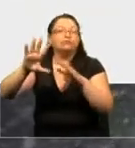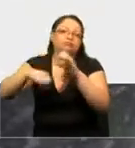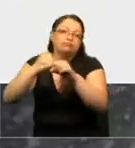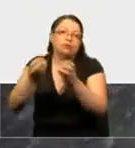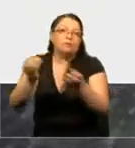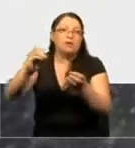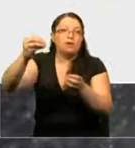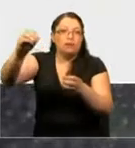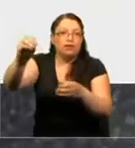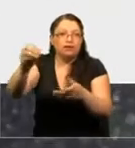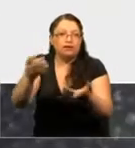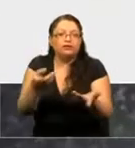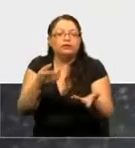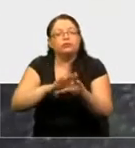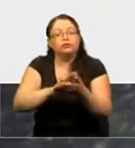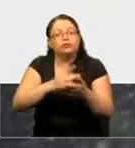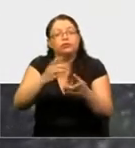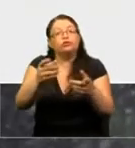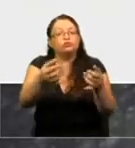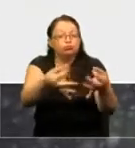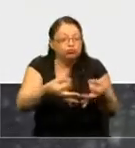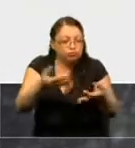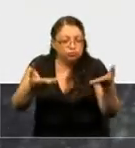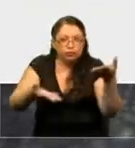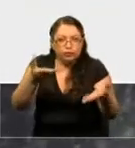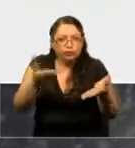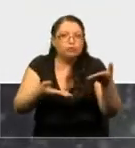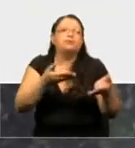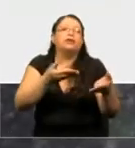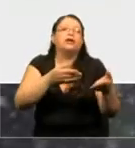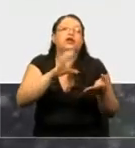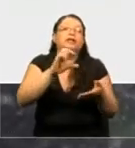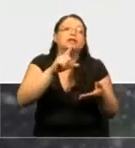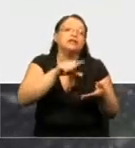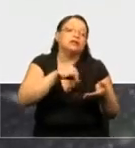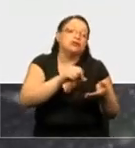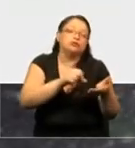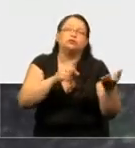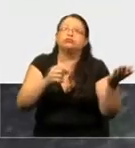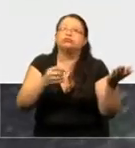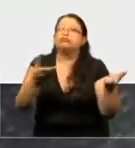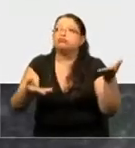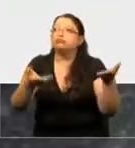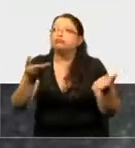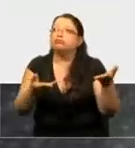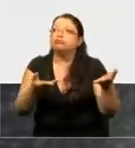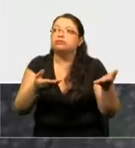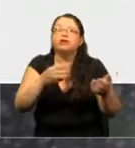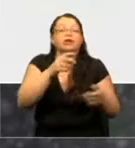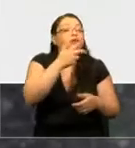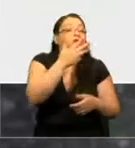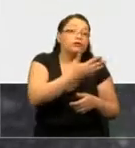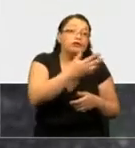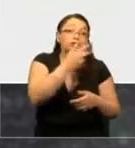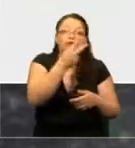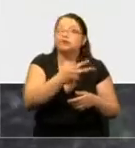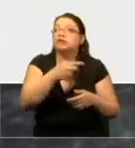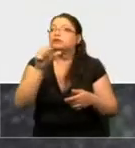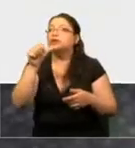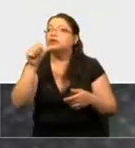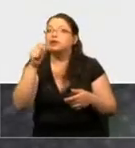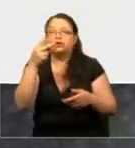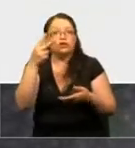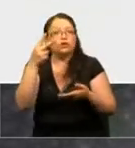compara los datos censales del 1992, 1992 y 2017, el número de adultos mayores, gente mayor de 65